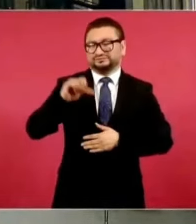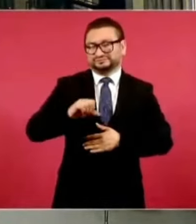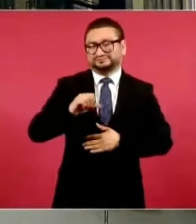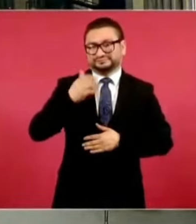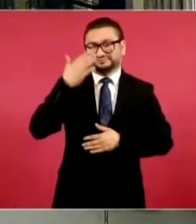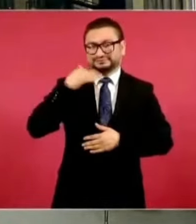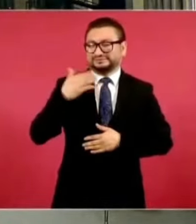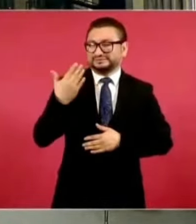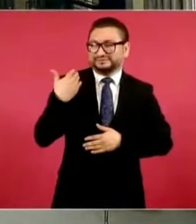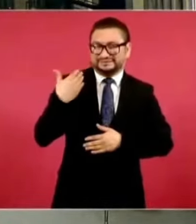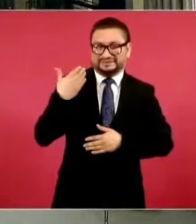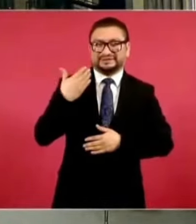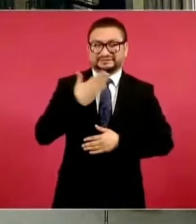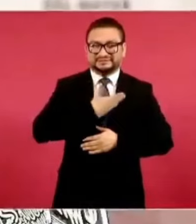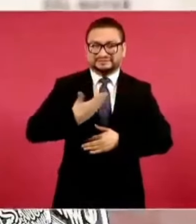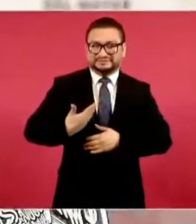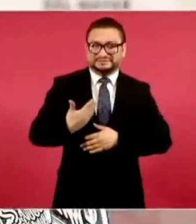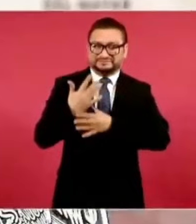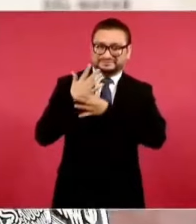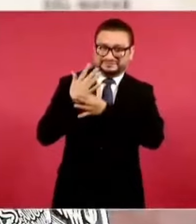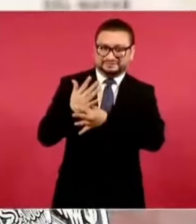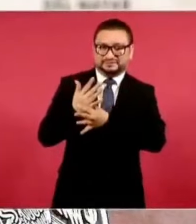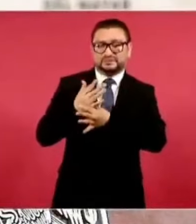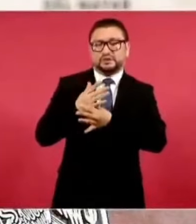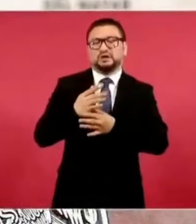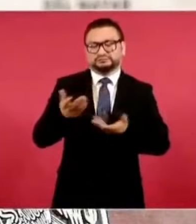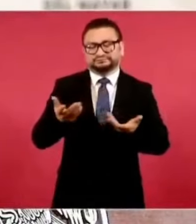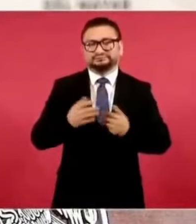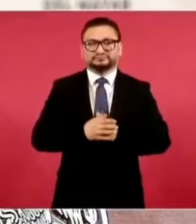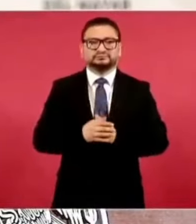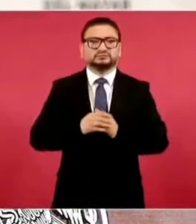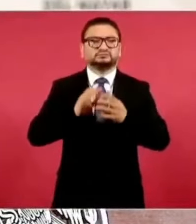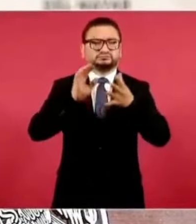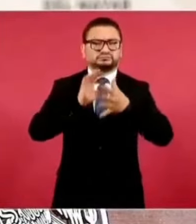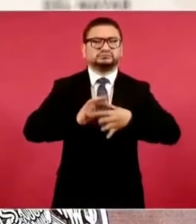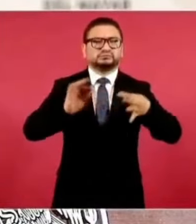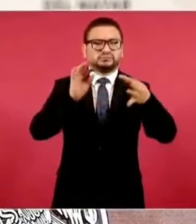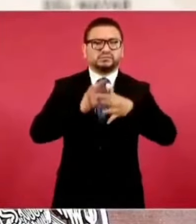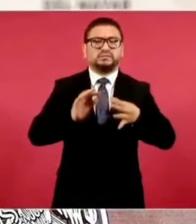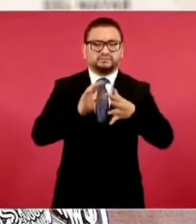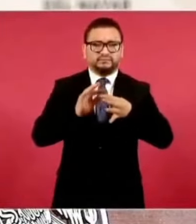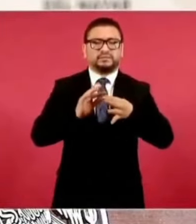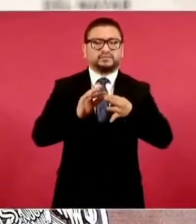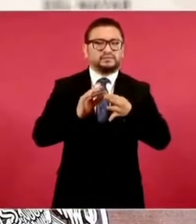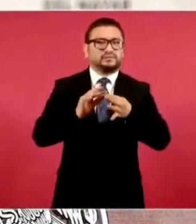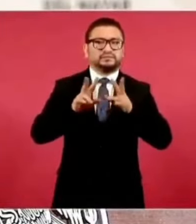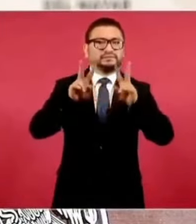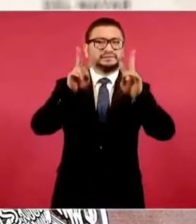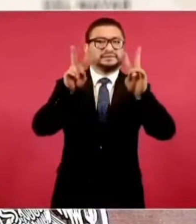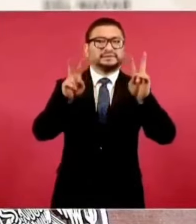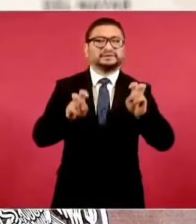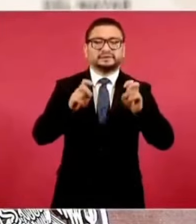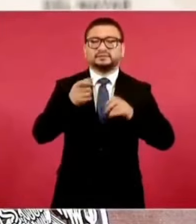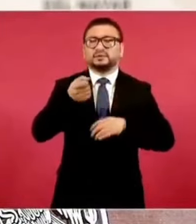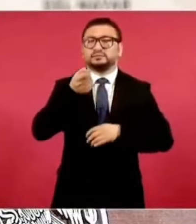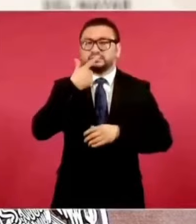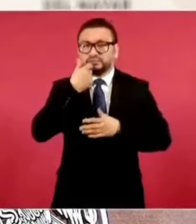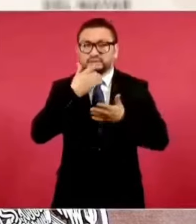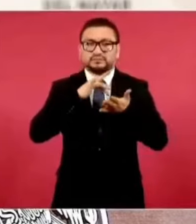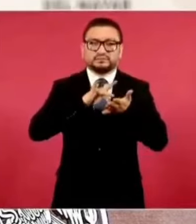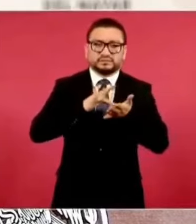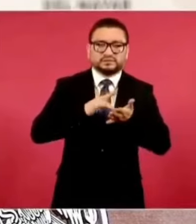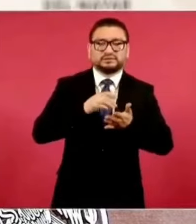señaló el señor presidente, vamos a exponer el tema de los medicamentos de